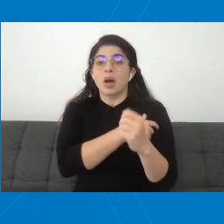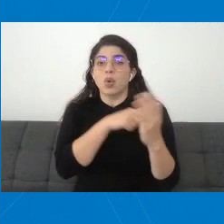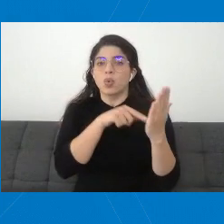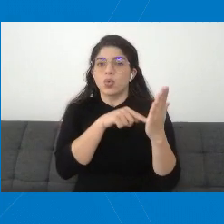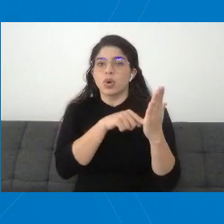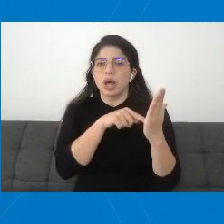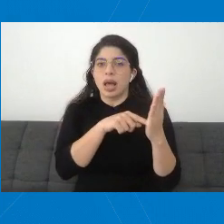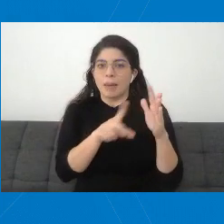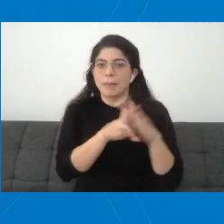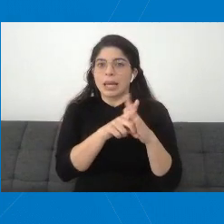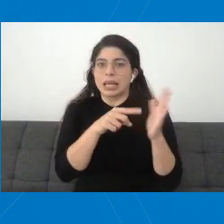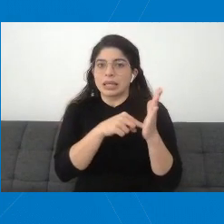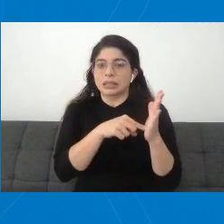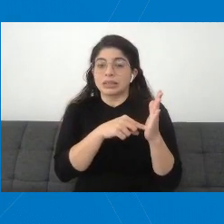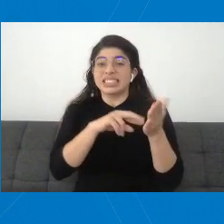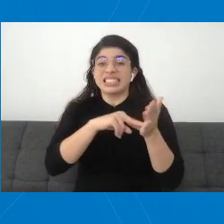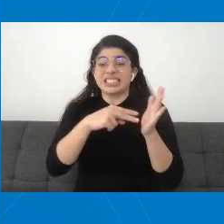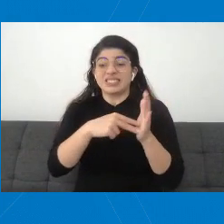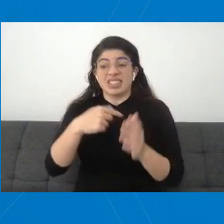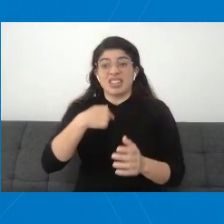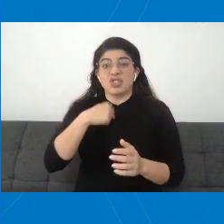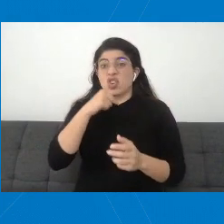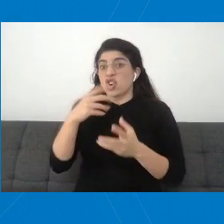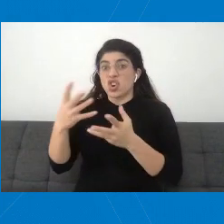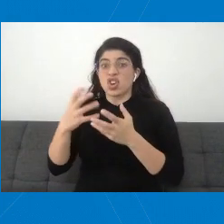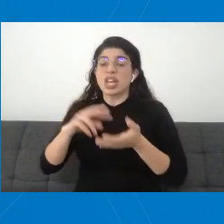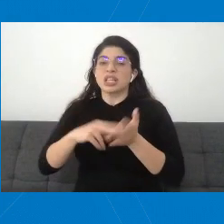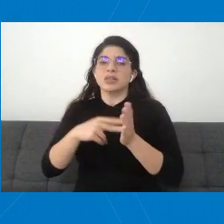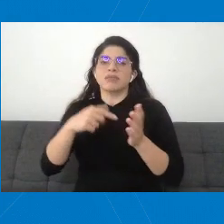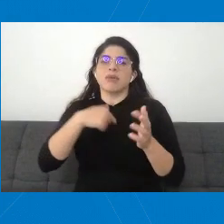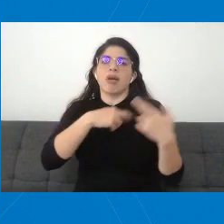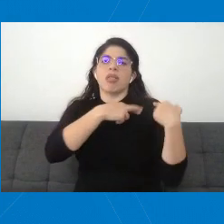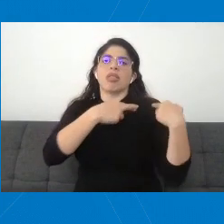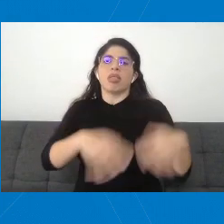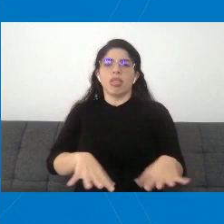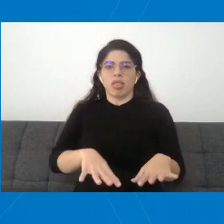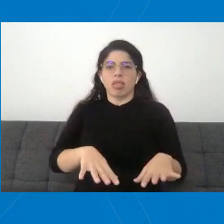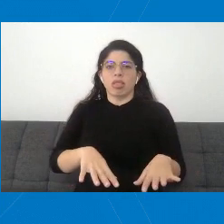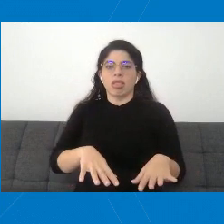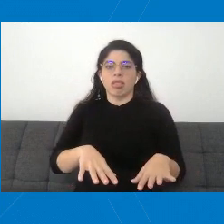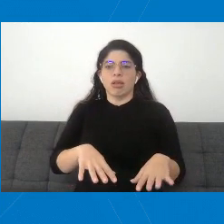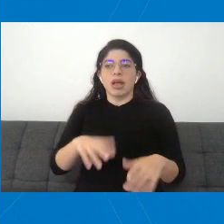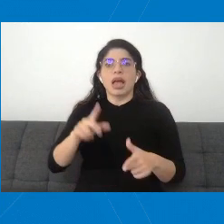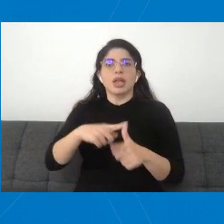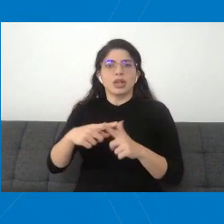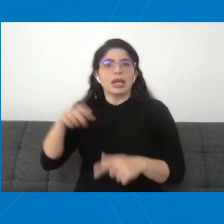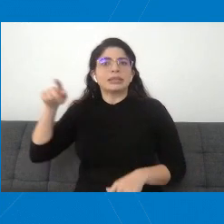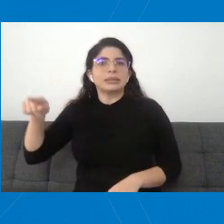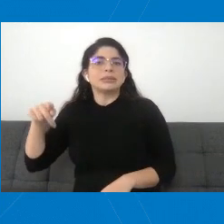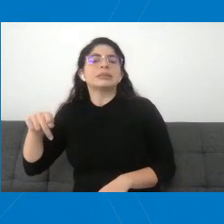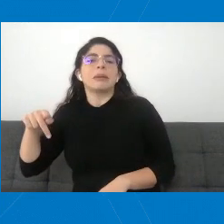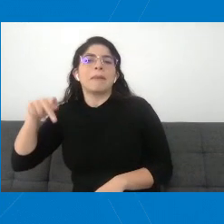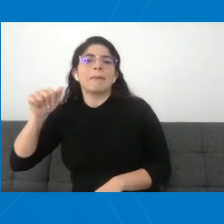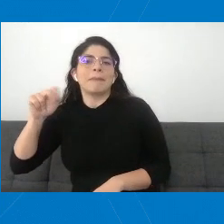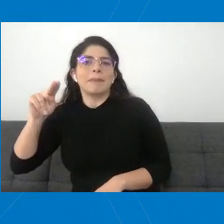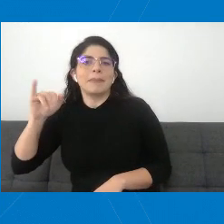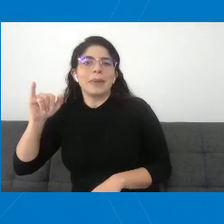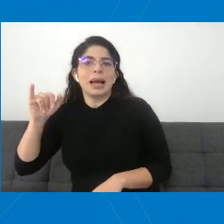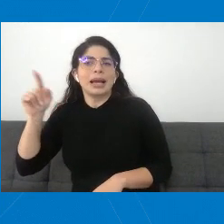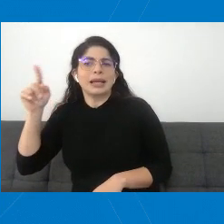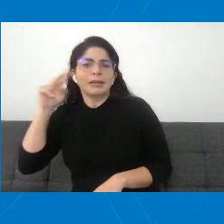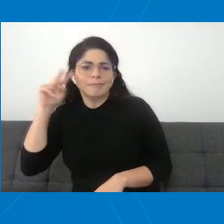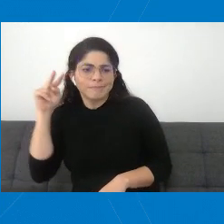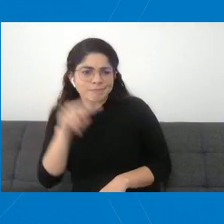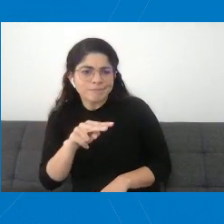situación de negligencia, la cual es atendida por el Patronato Nacional de la Infancia a